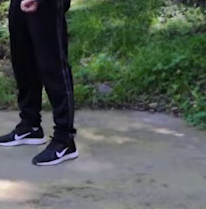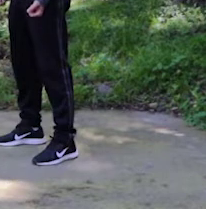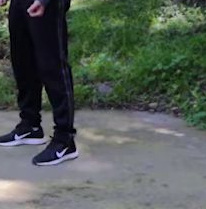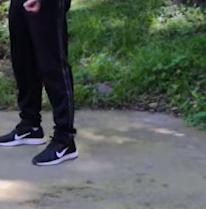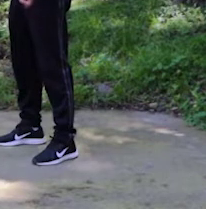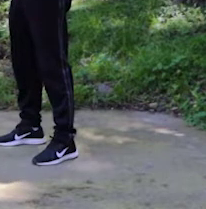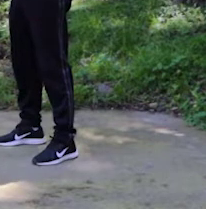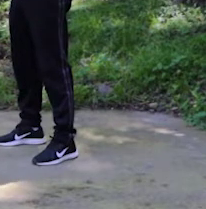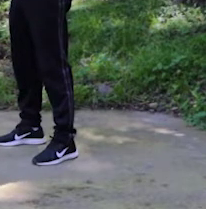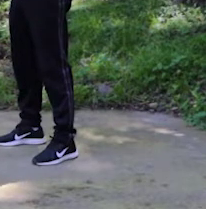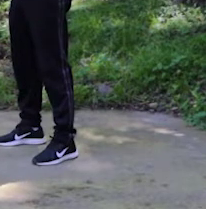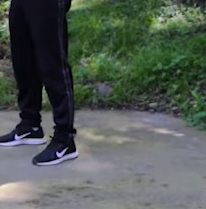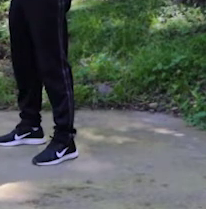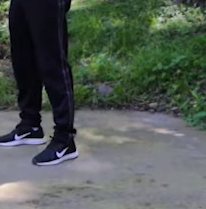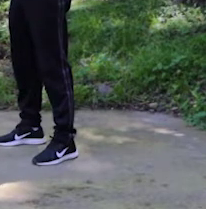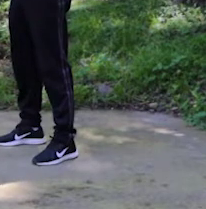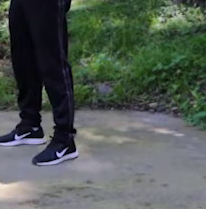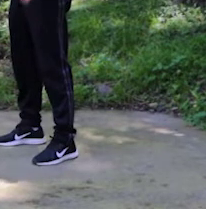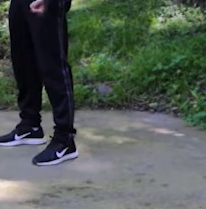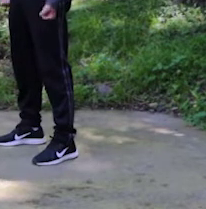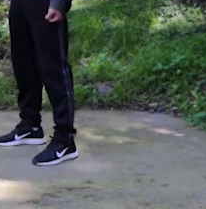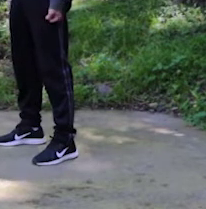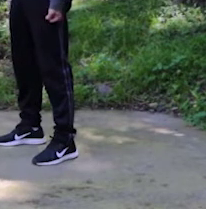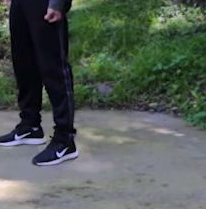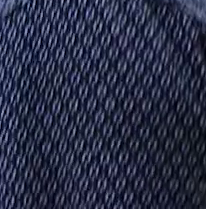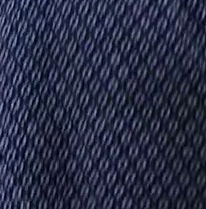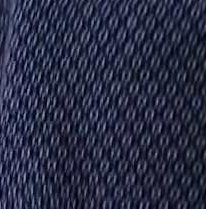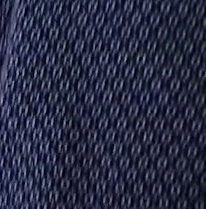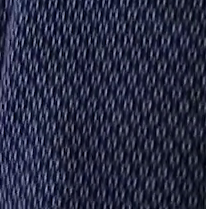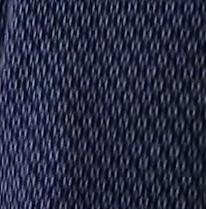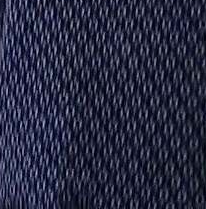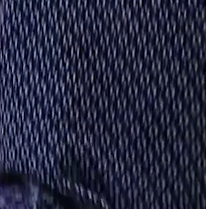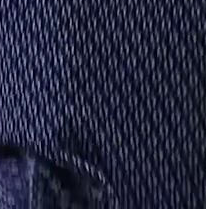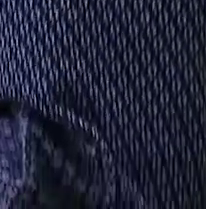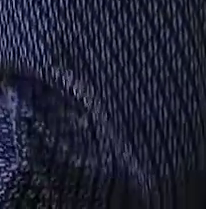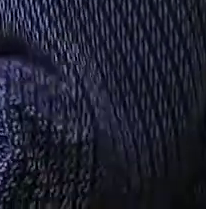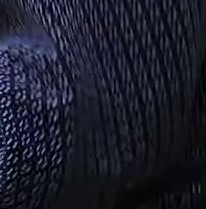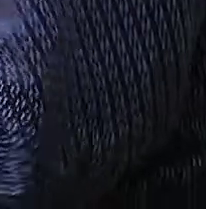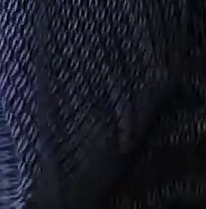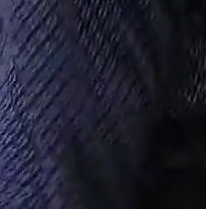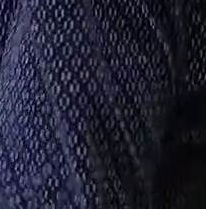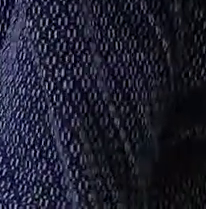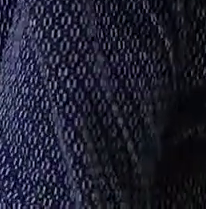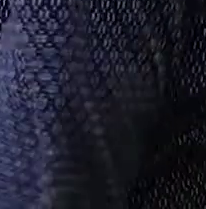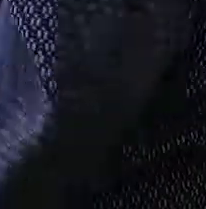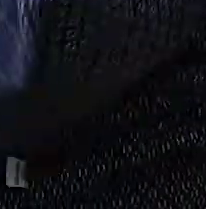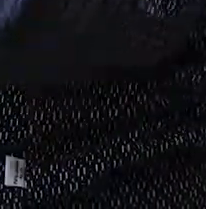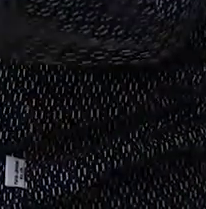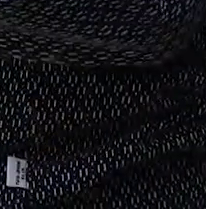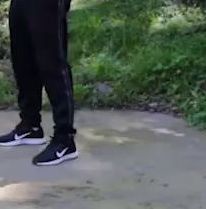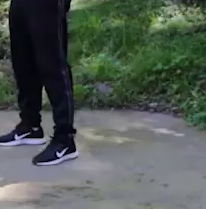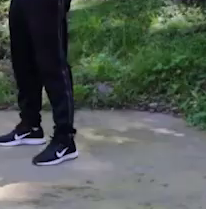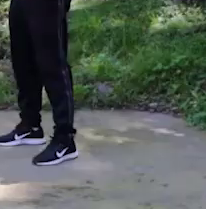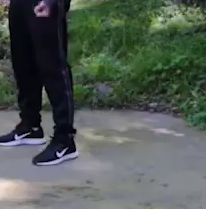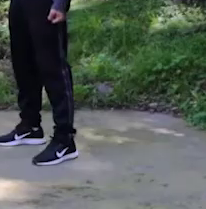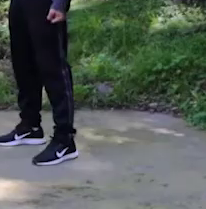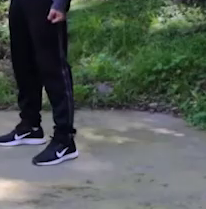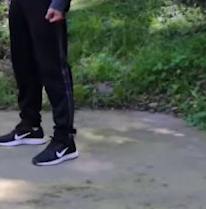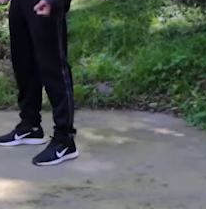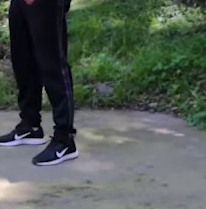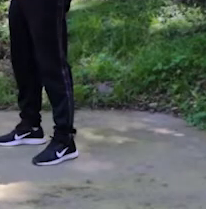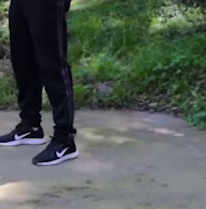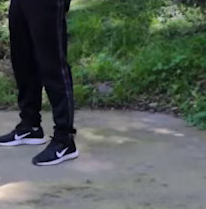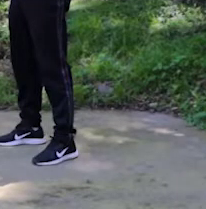cuerpo. Y vamos a hacer la flexión a 90 grados. Bajamos. Flexionamos. Exacto. Muy bien, Jair. Así,